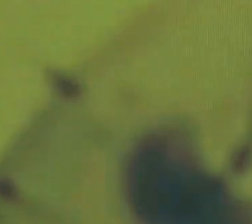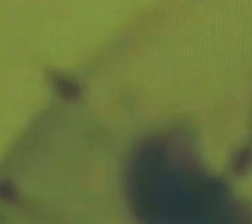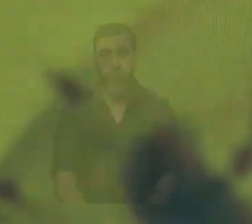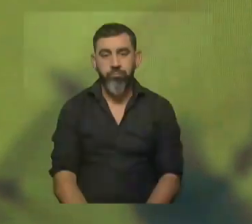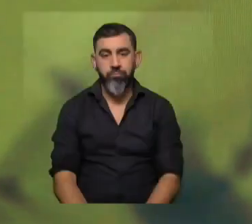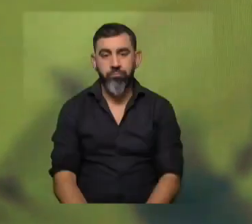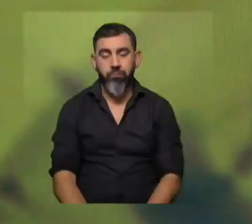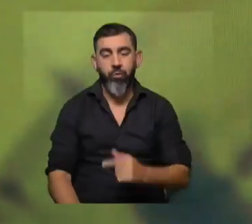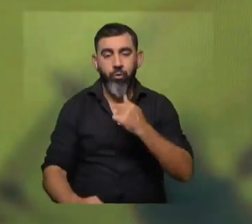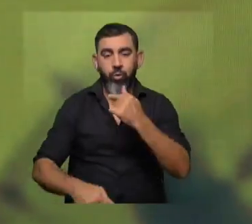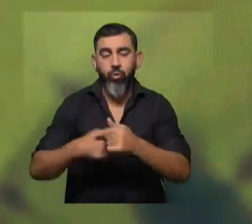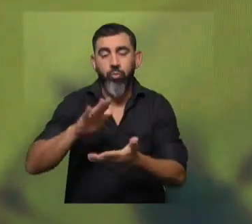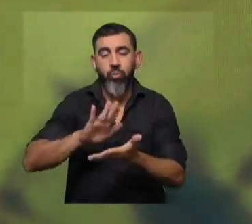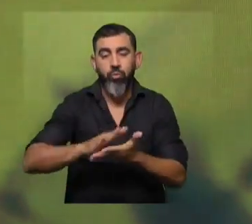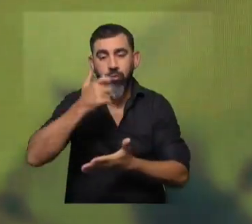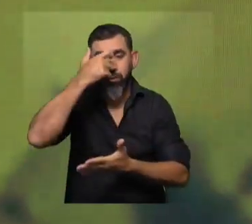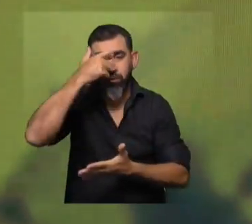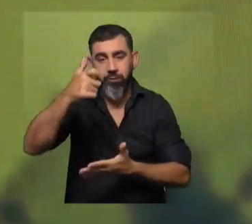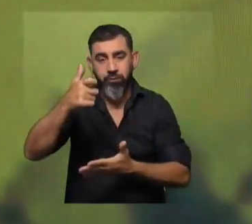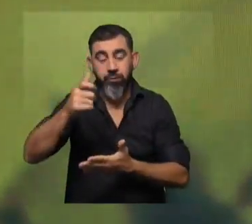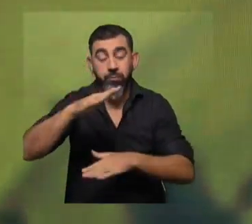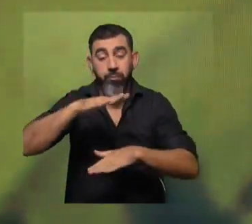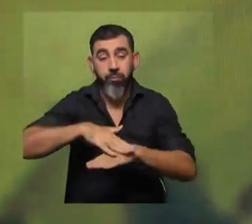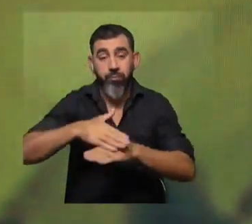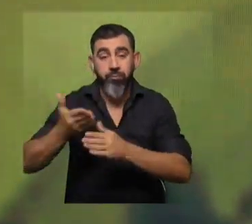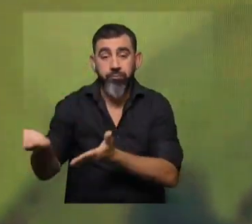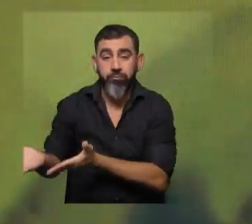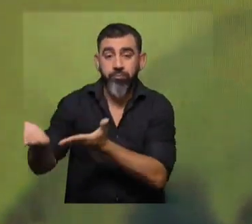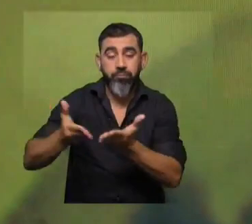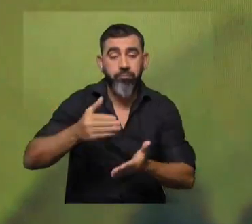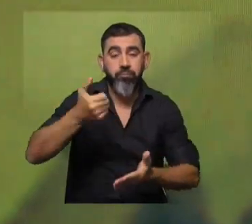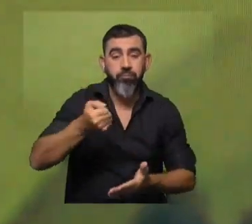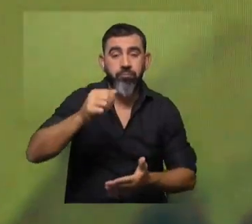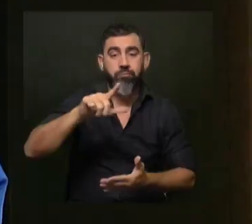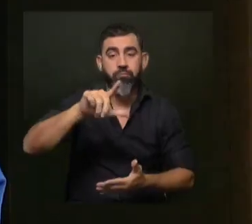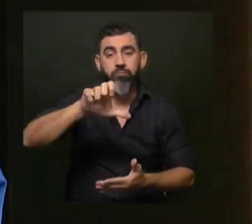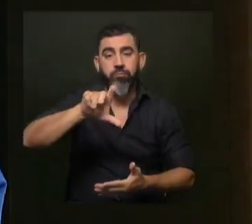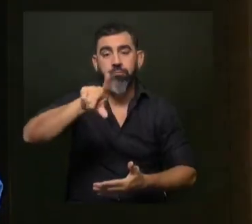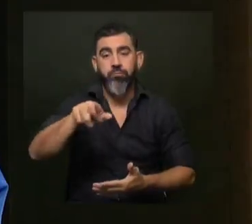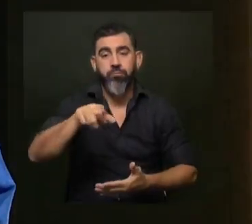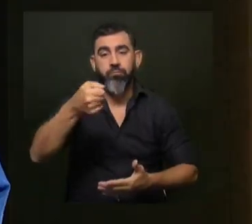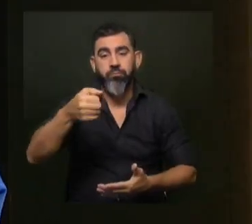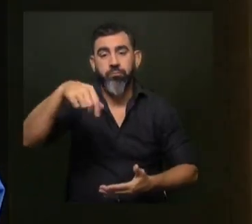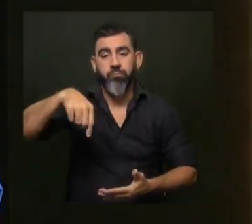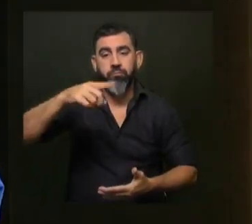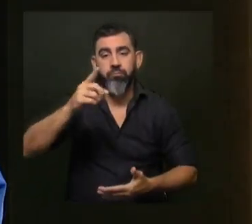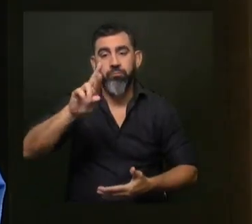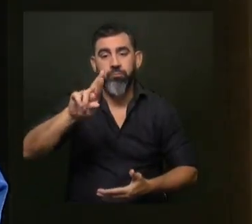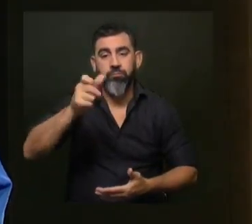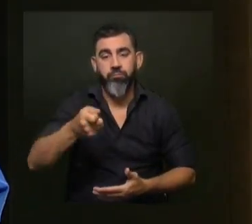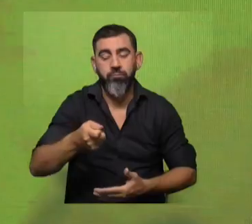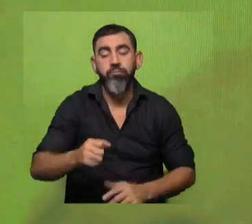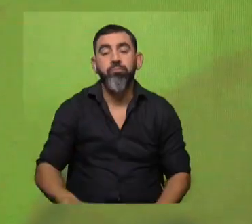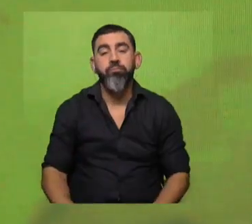Continuamos con Sobre Ciencia y es momento de recibir a Alexandra Perrone. ¿Cómo andas, Alexandra? Hola, Gustavo. Muchas gracias.